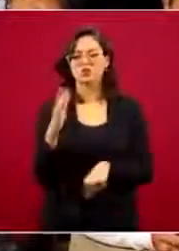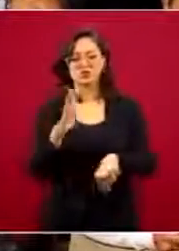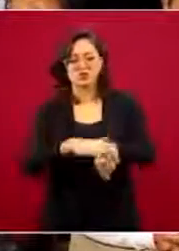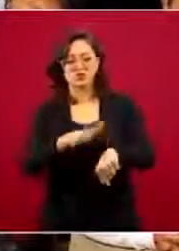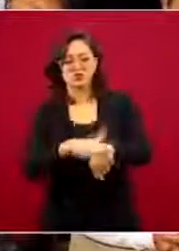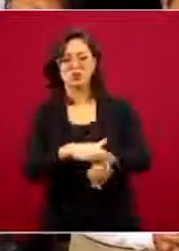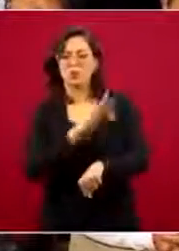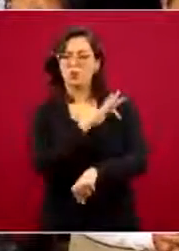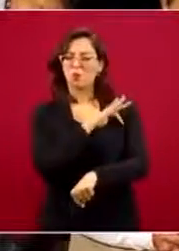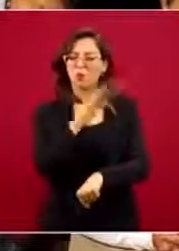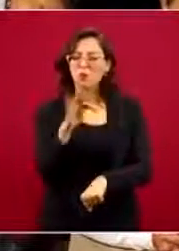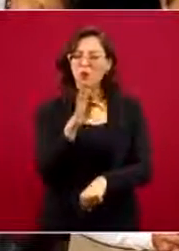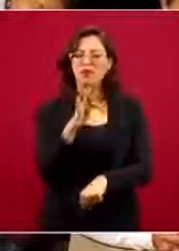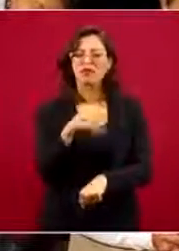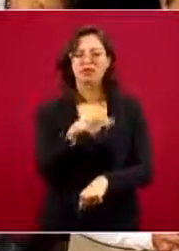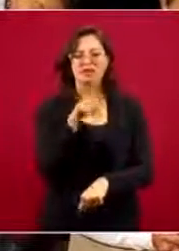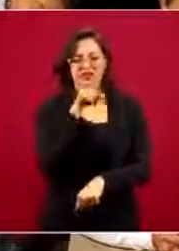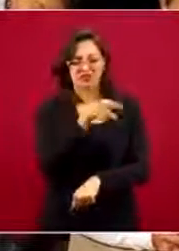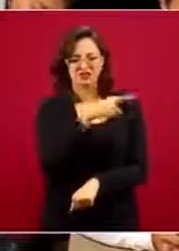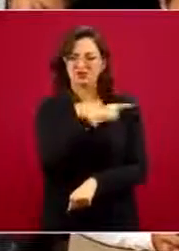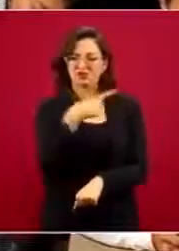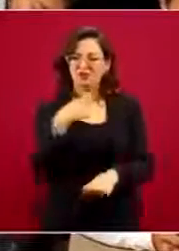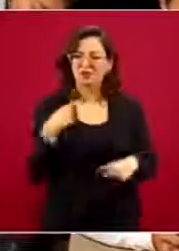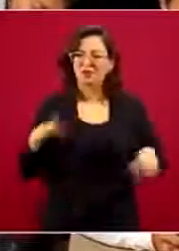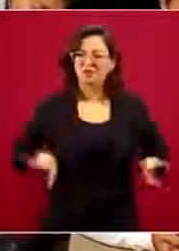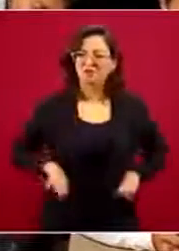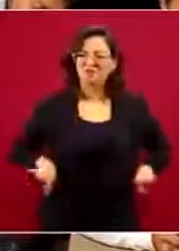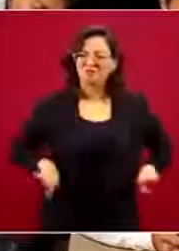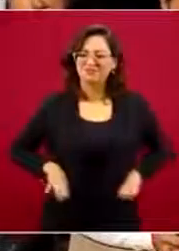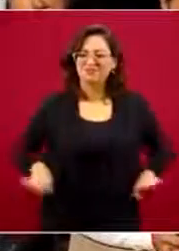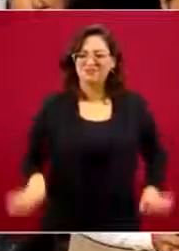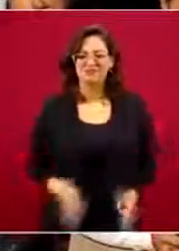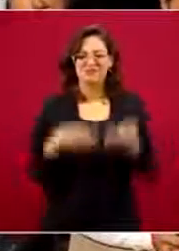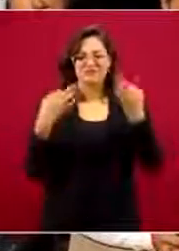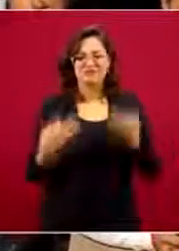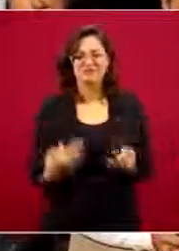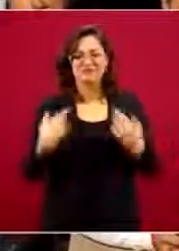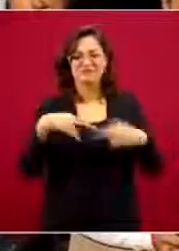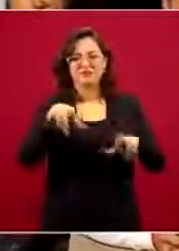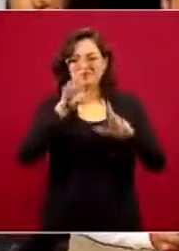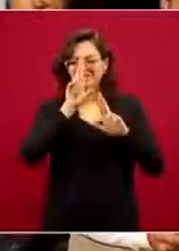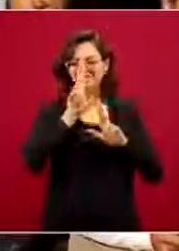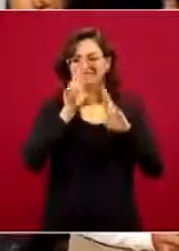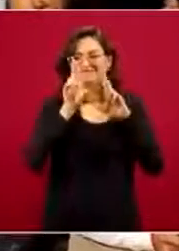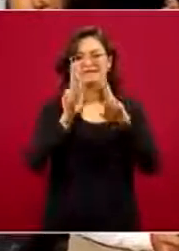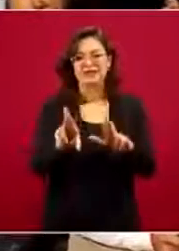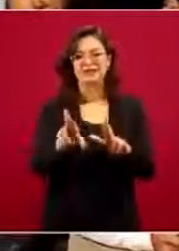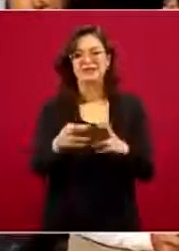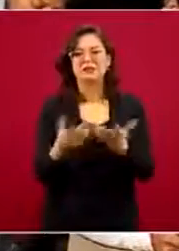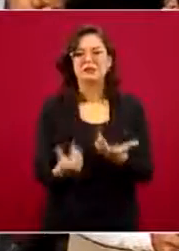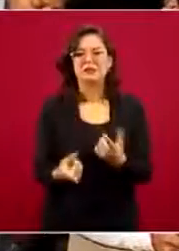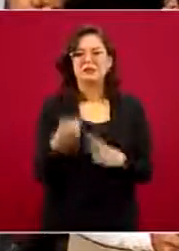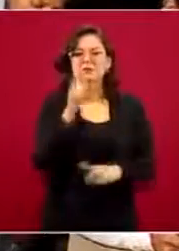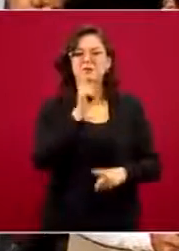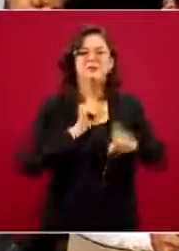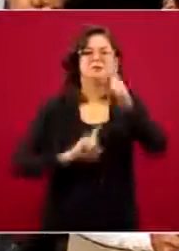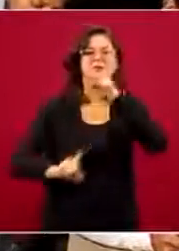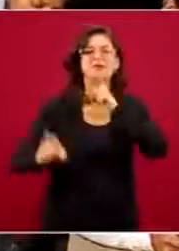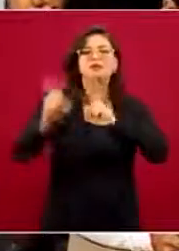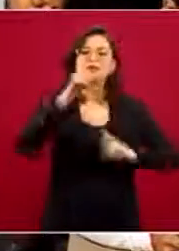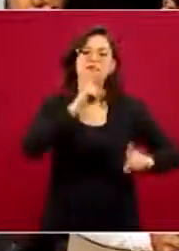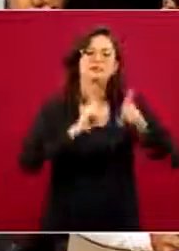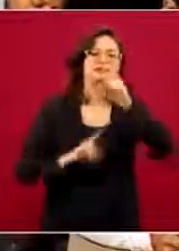exhorto a conducirse con respeto, con que no hagan mentiras falsas?